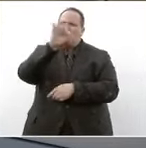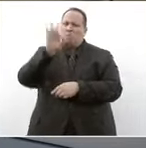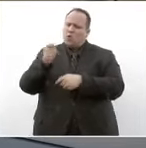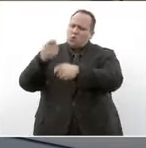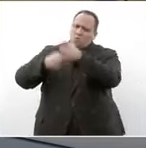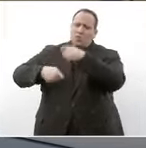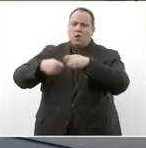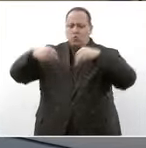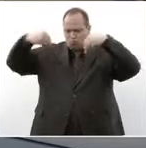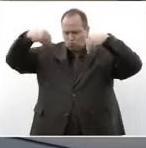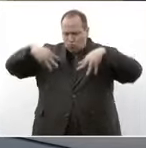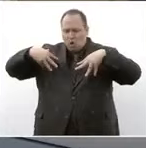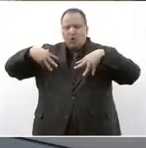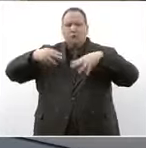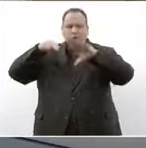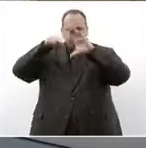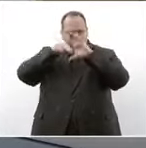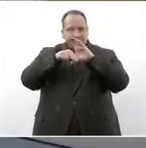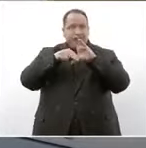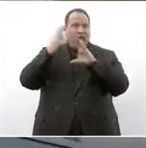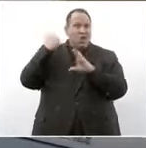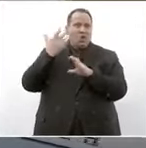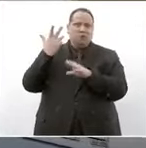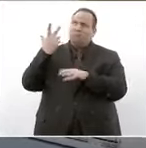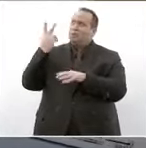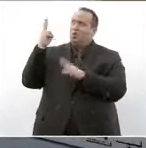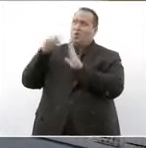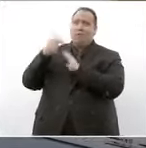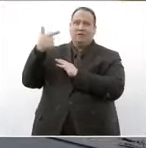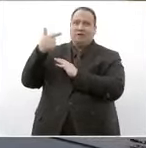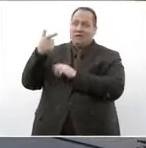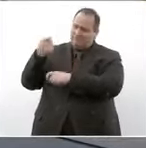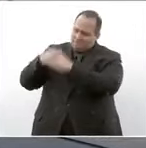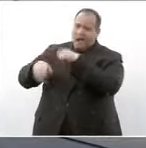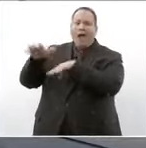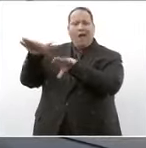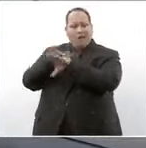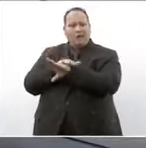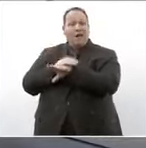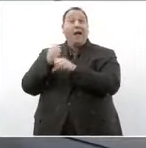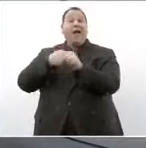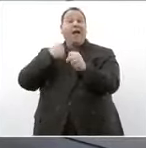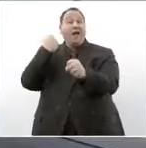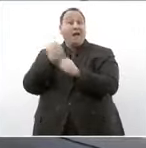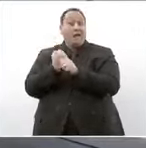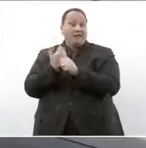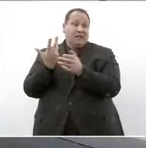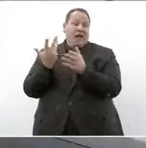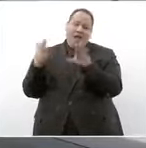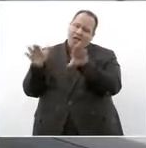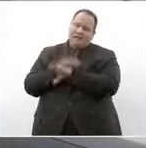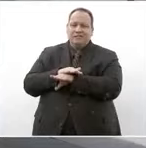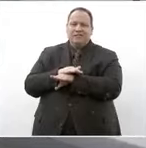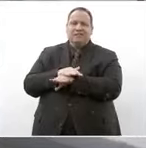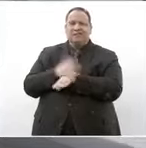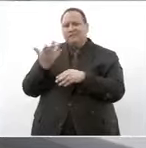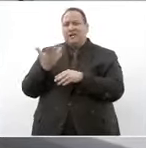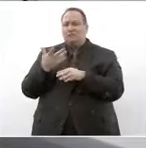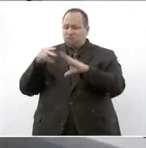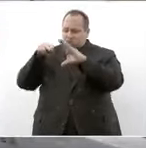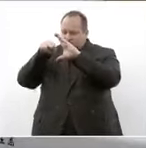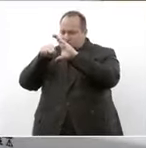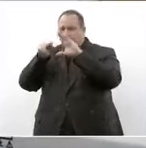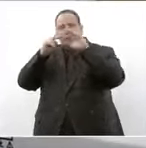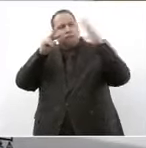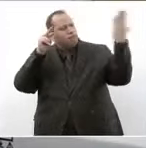completo el servicio de tomografía que no había sido modificado desde el 2007 año en el que se instaló permitiendo una